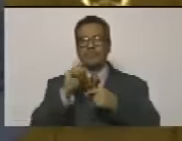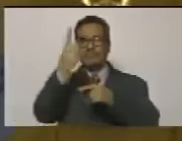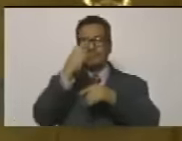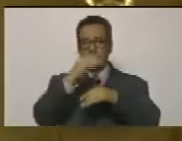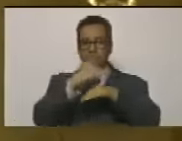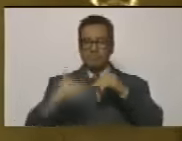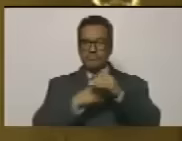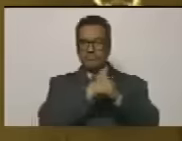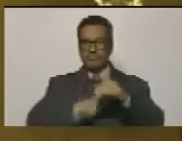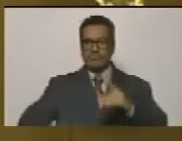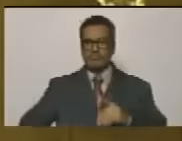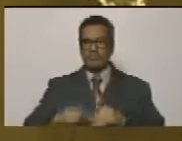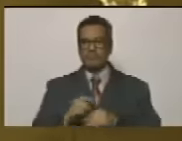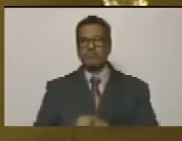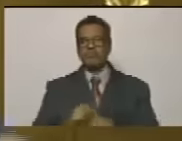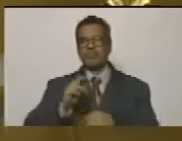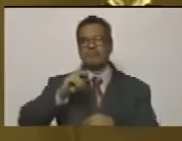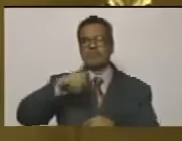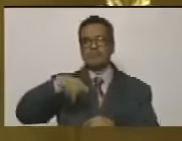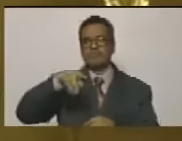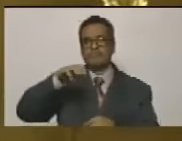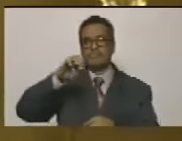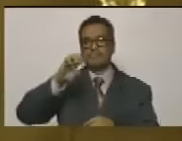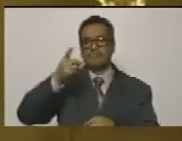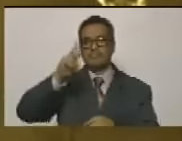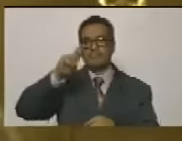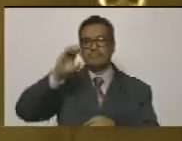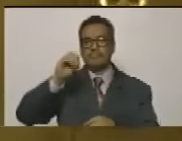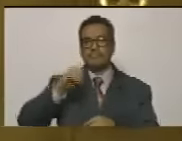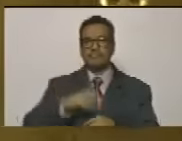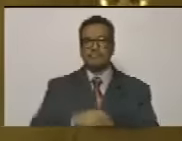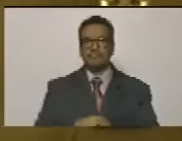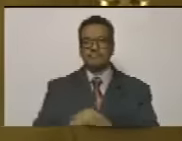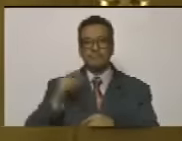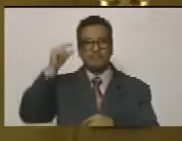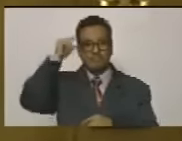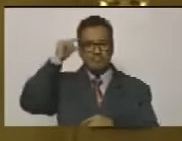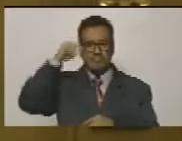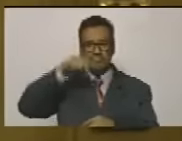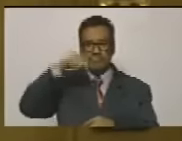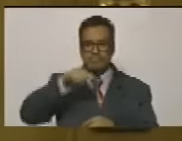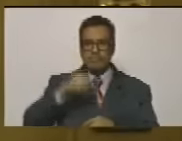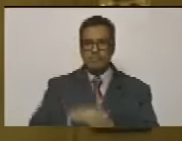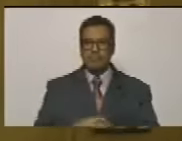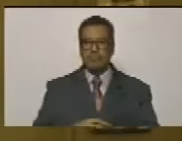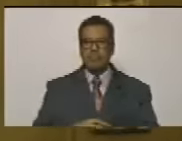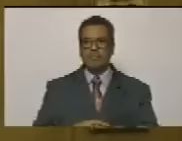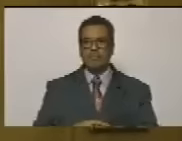vicepresidente Pedro Infante. Hoy estamos